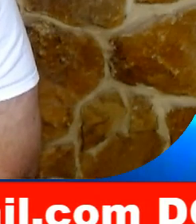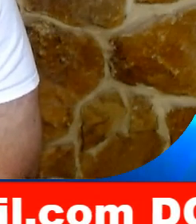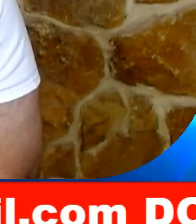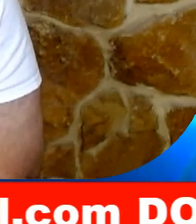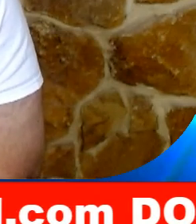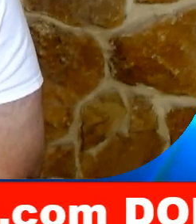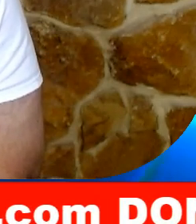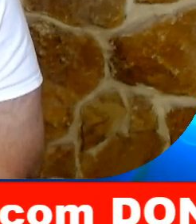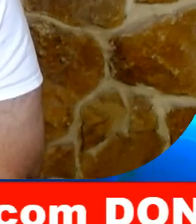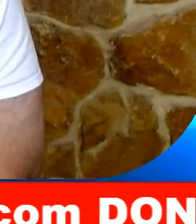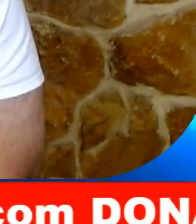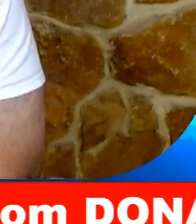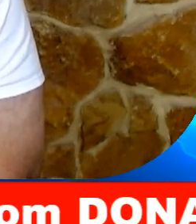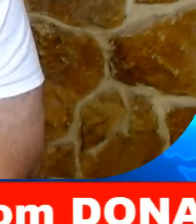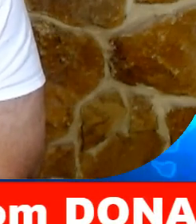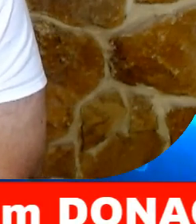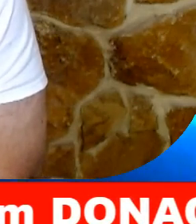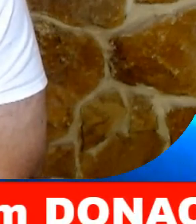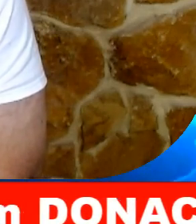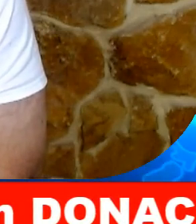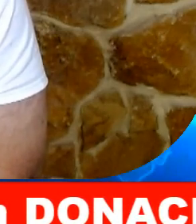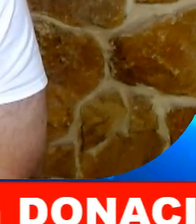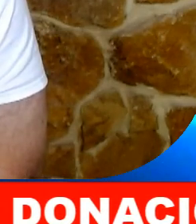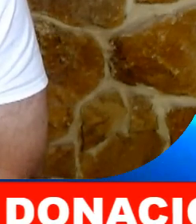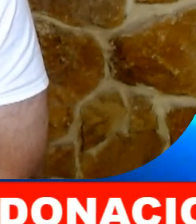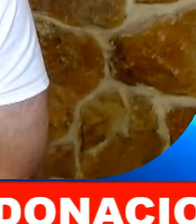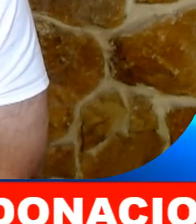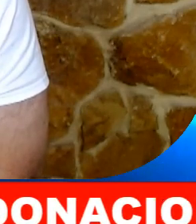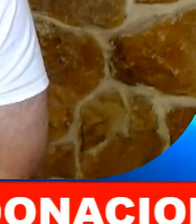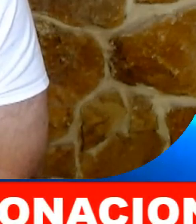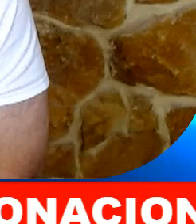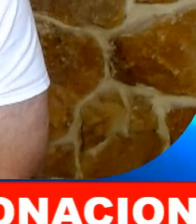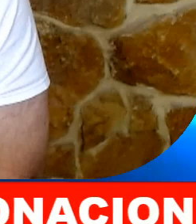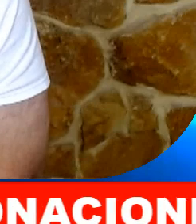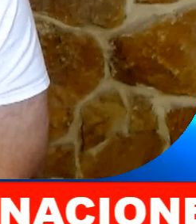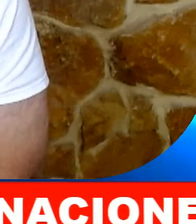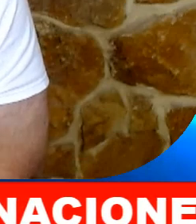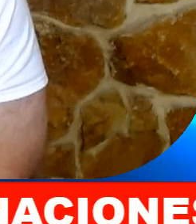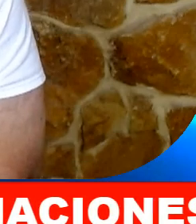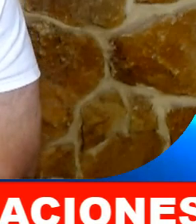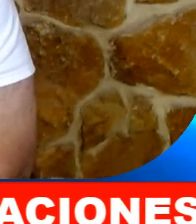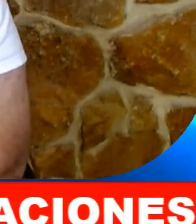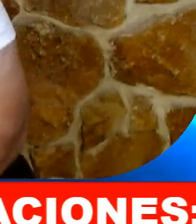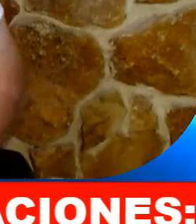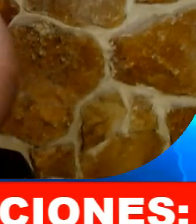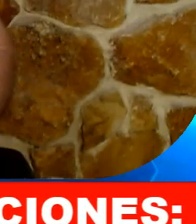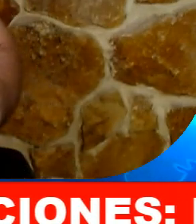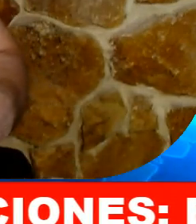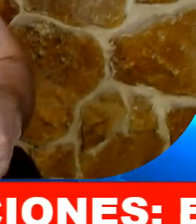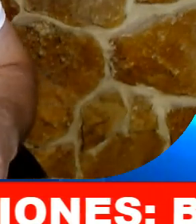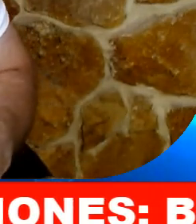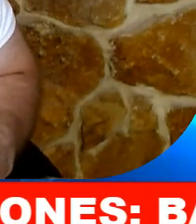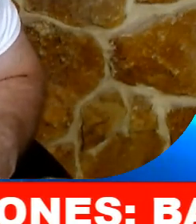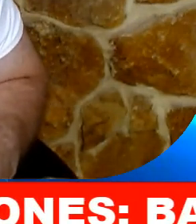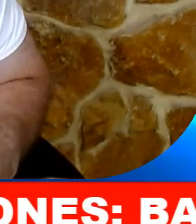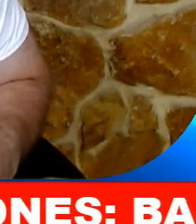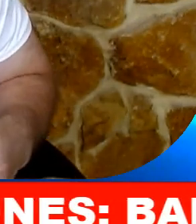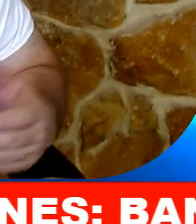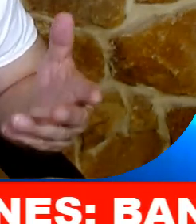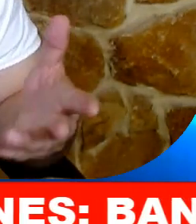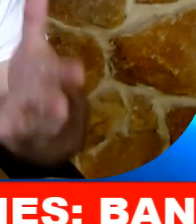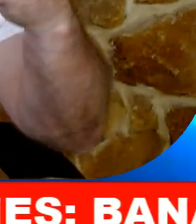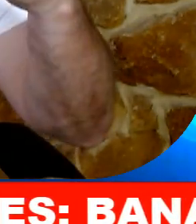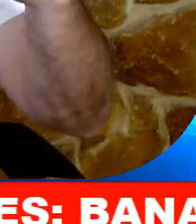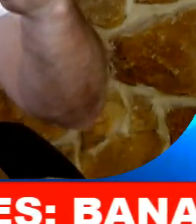para que usted se mantenga mejor informado. Si está en Facebook, manita arriba y comparta, porque Conexión está al pie del cañón en esta cuarta traducción.